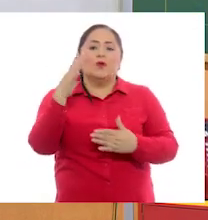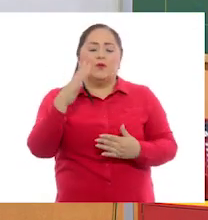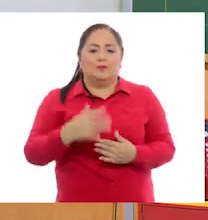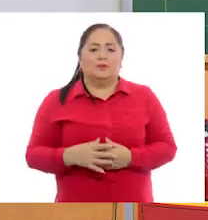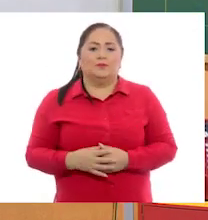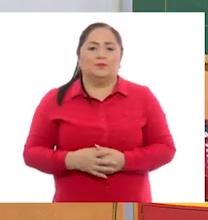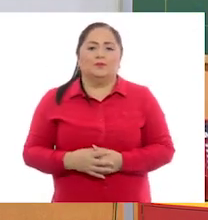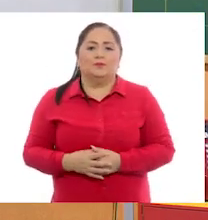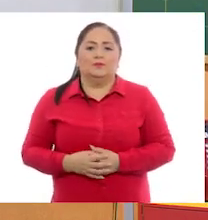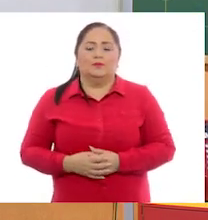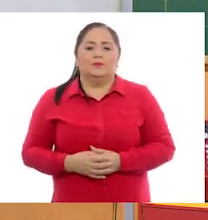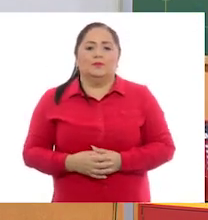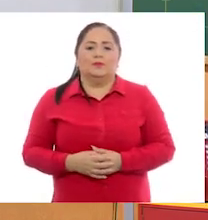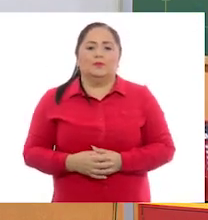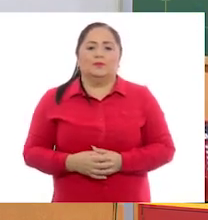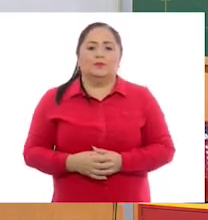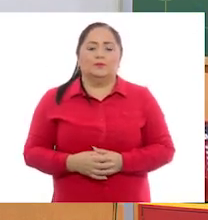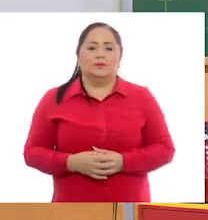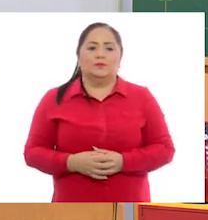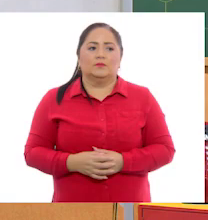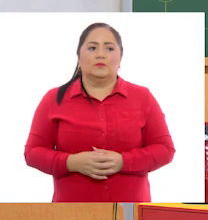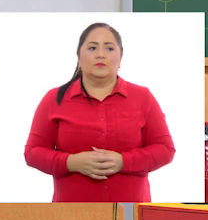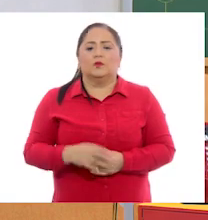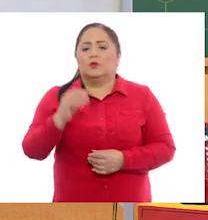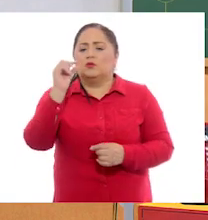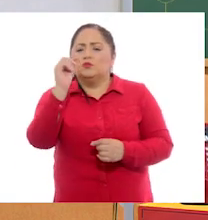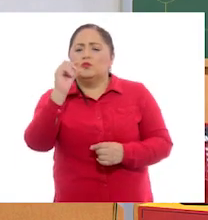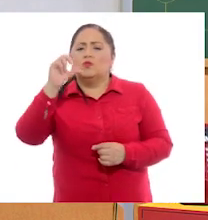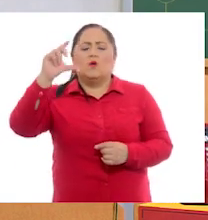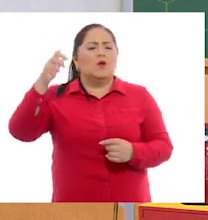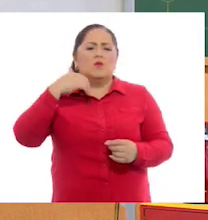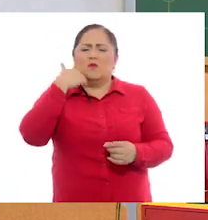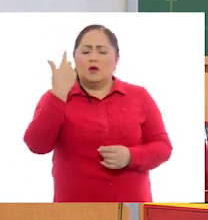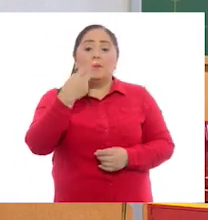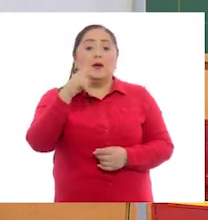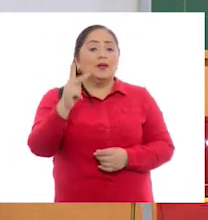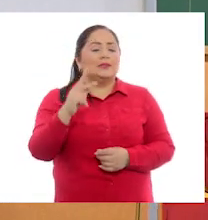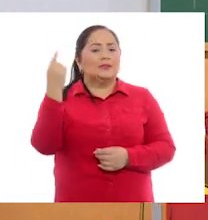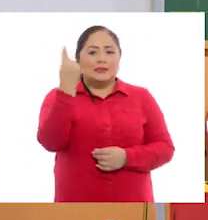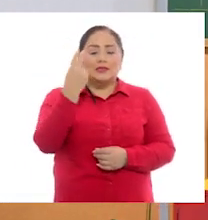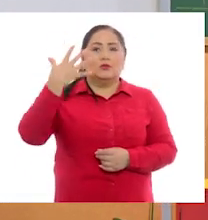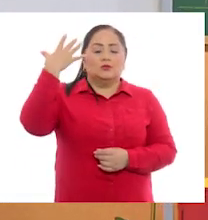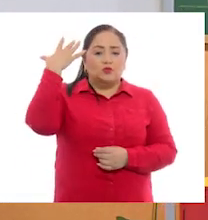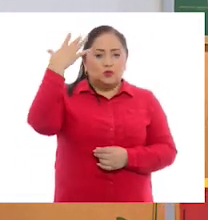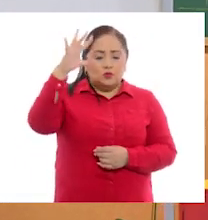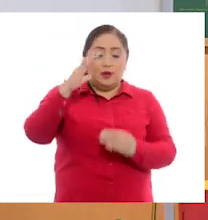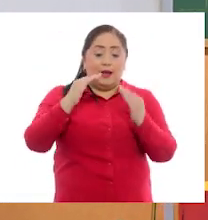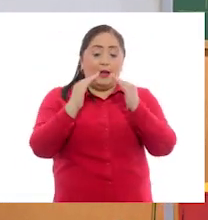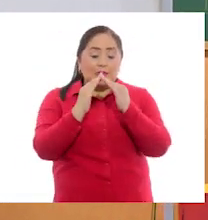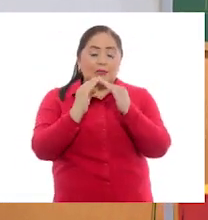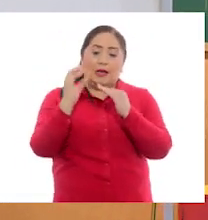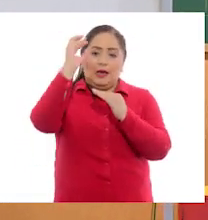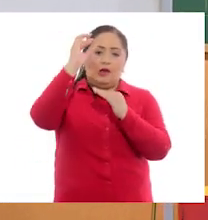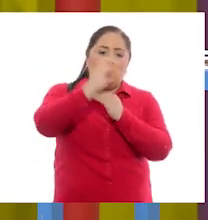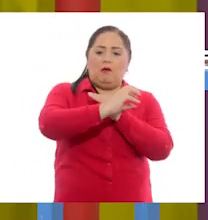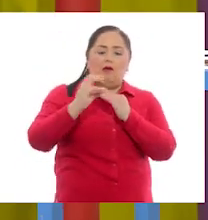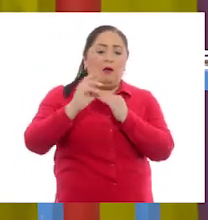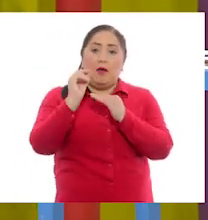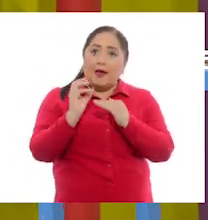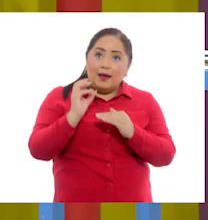el sol como ustedes se lo imaginan. Del tamaño que ustedes quieran. Pero la condición es que debe de estar arriba de la casa.